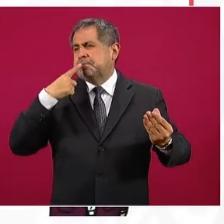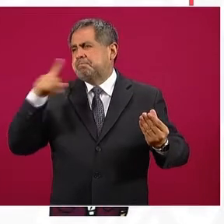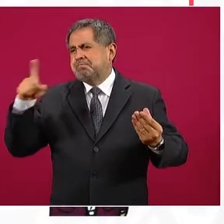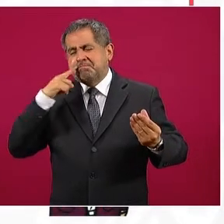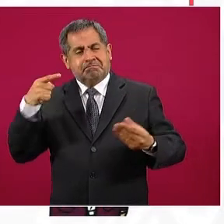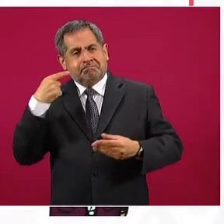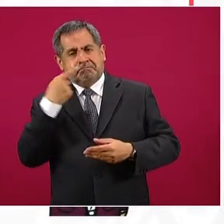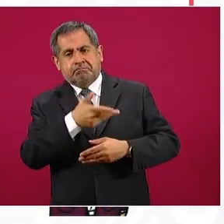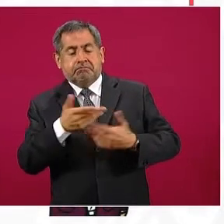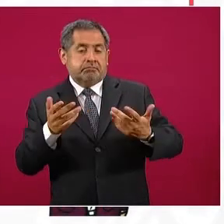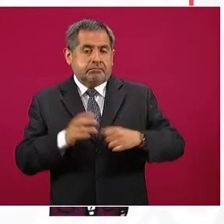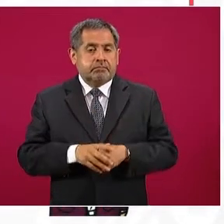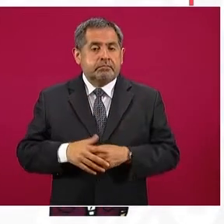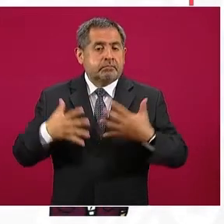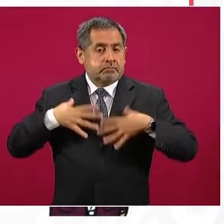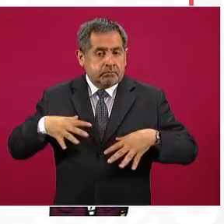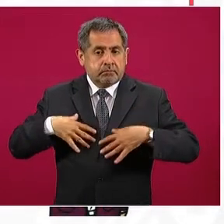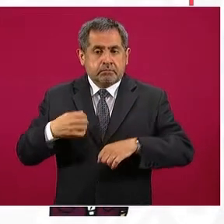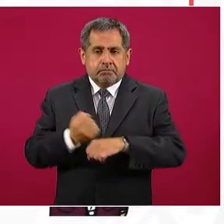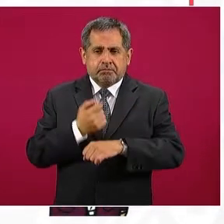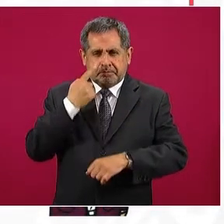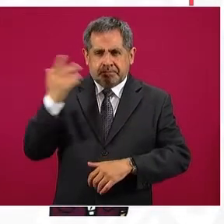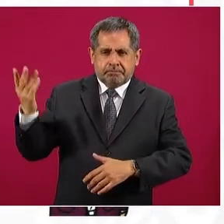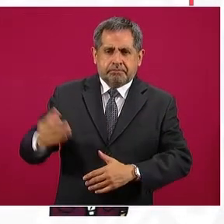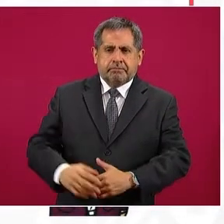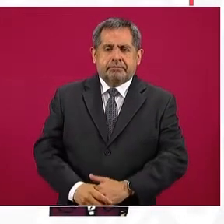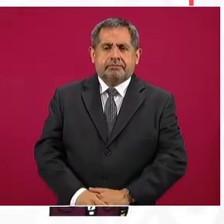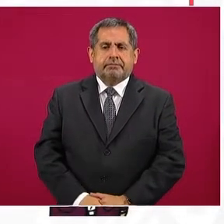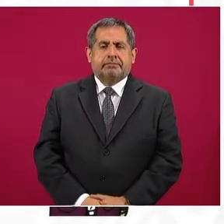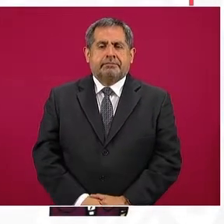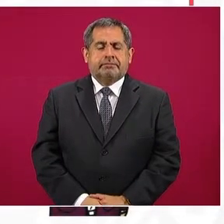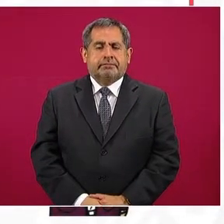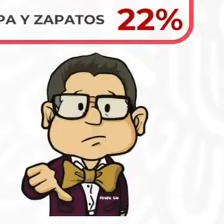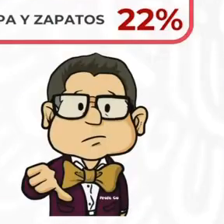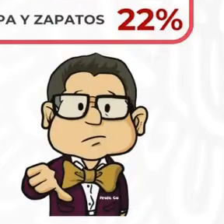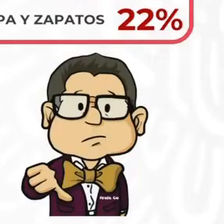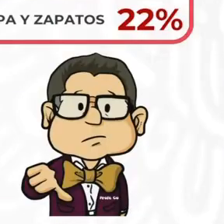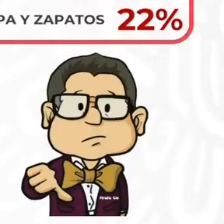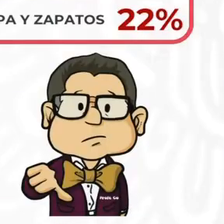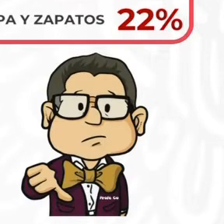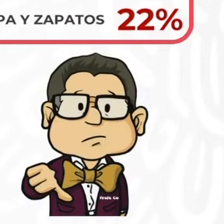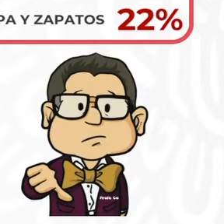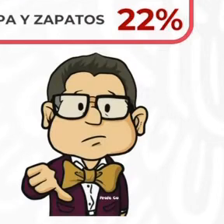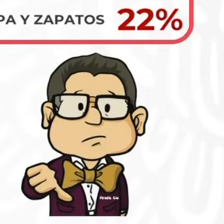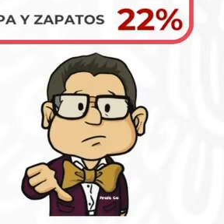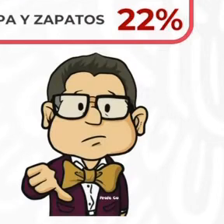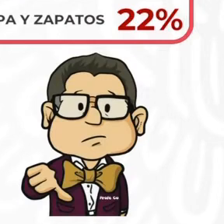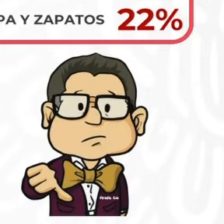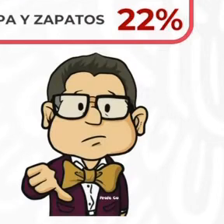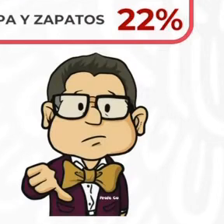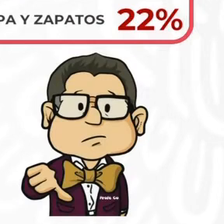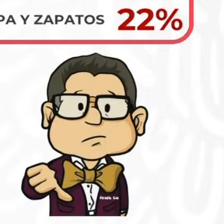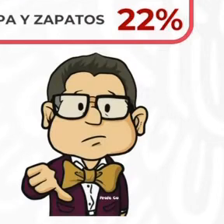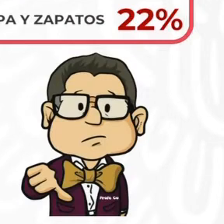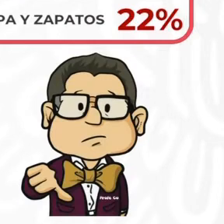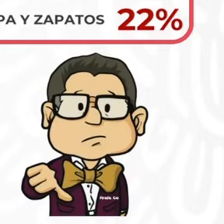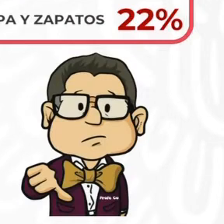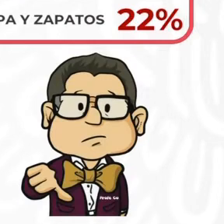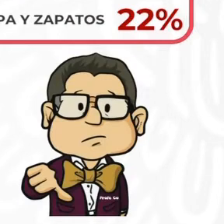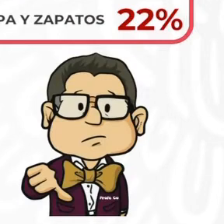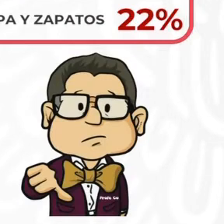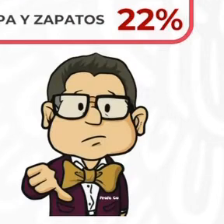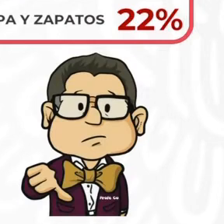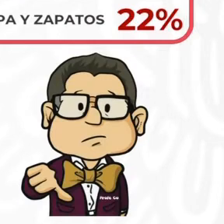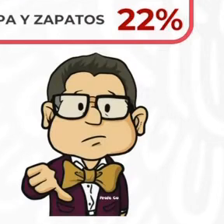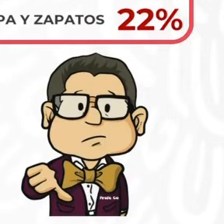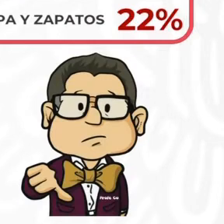calzado del 15 al 22 por ciento, esto también porque aumentaron las ventas de estos productos, en celulares del 6 al 18 por